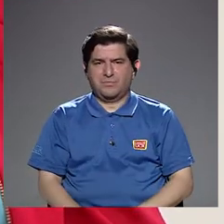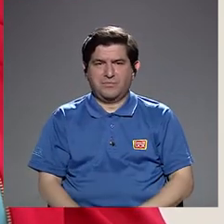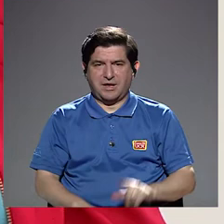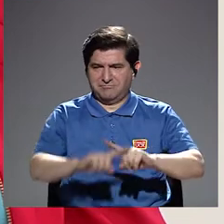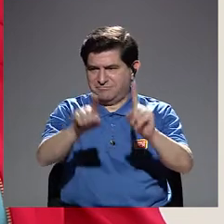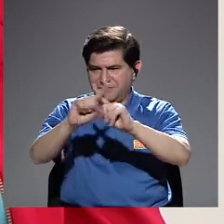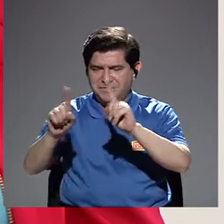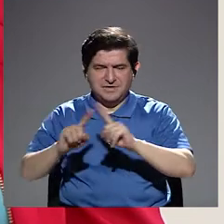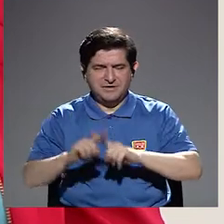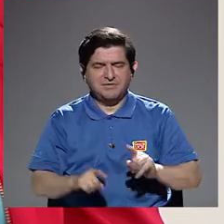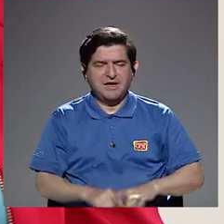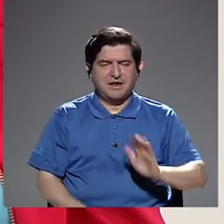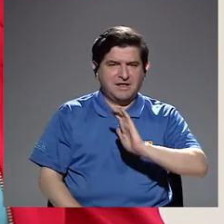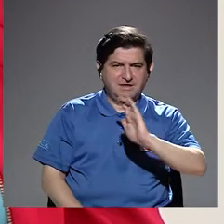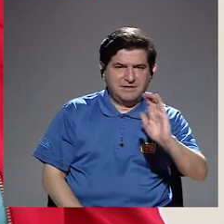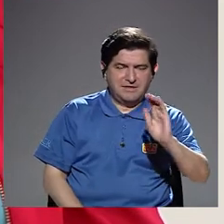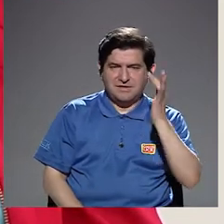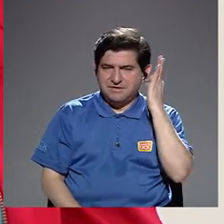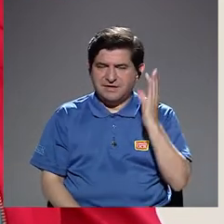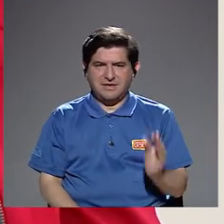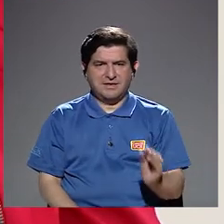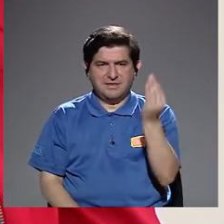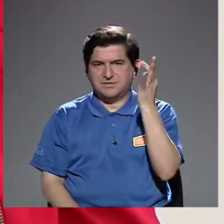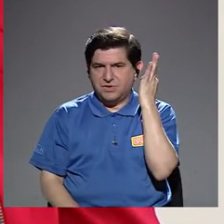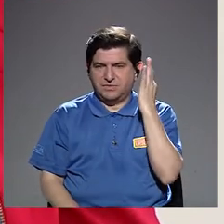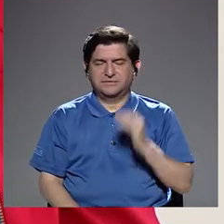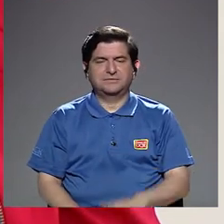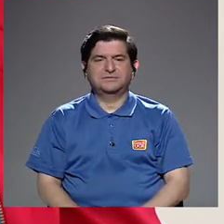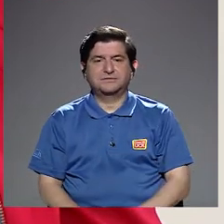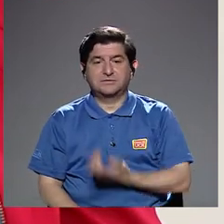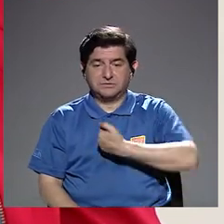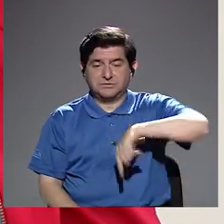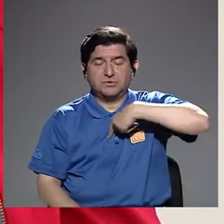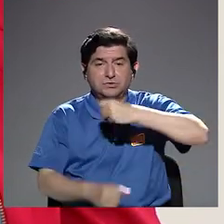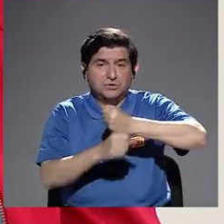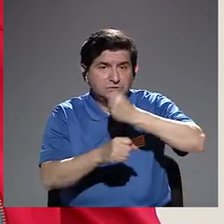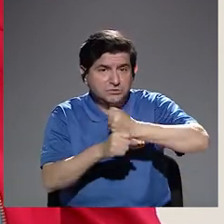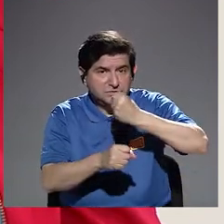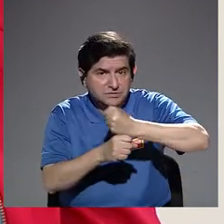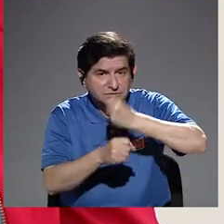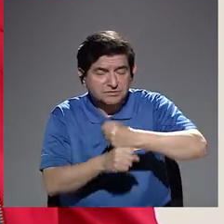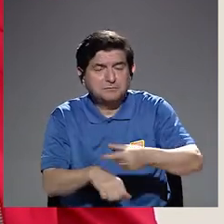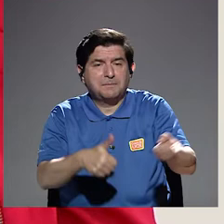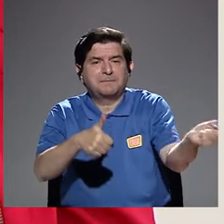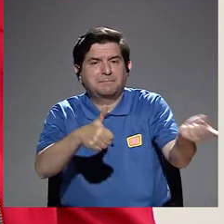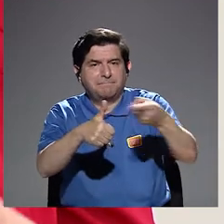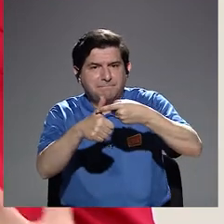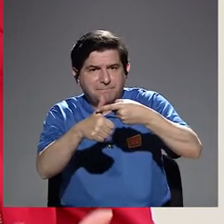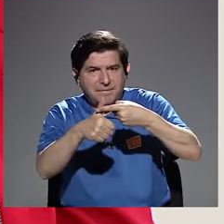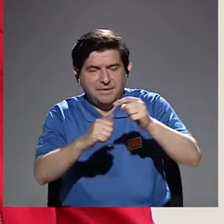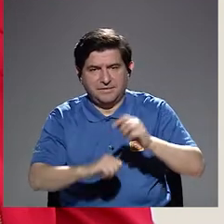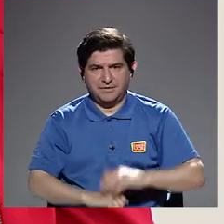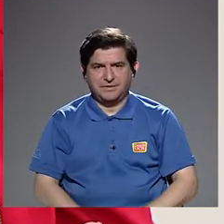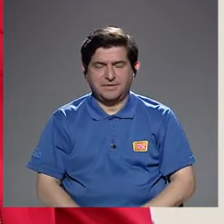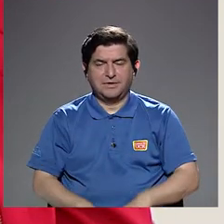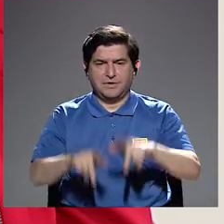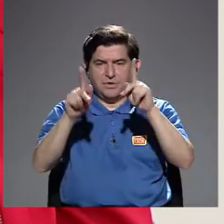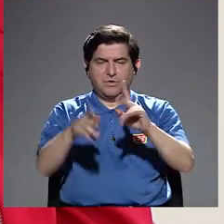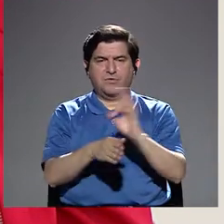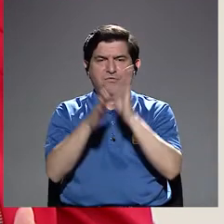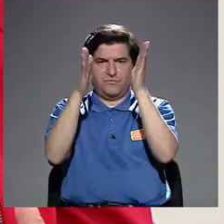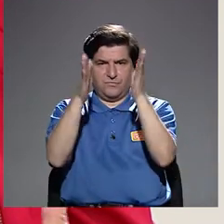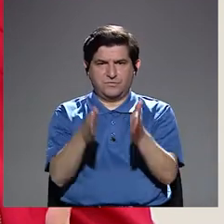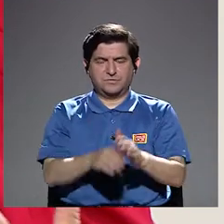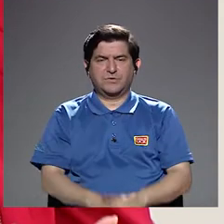Nosotros trabajamos primero con la persona